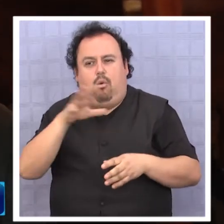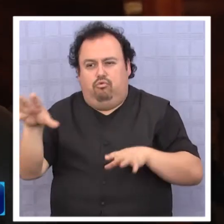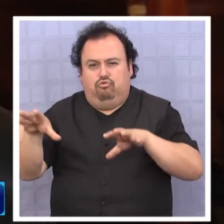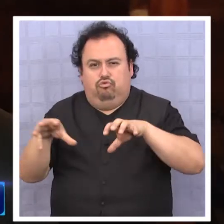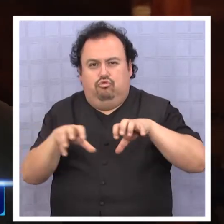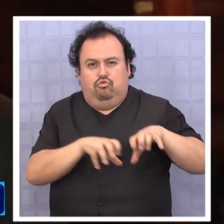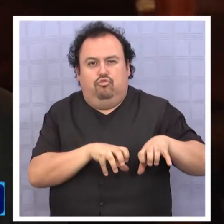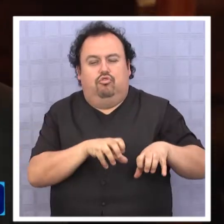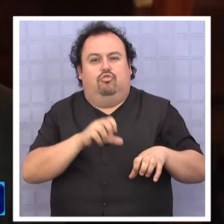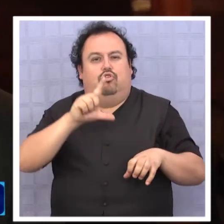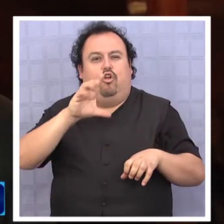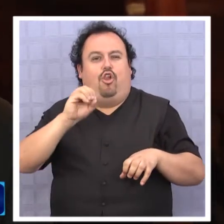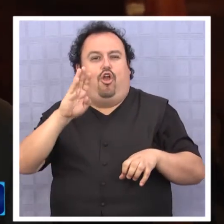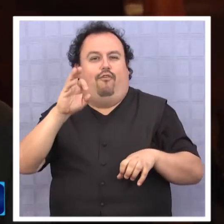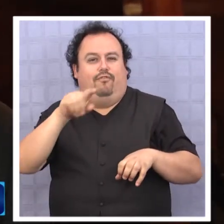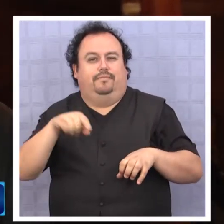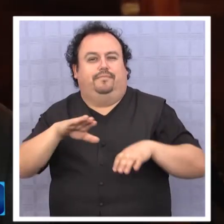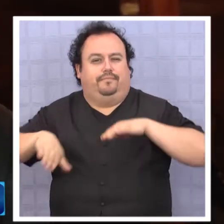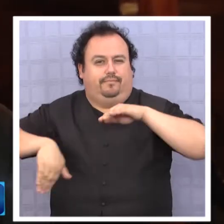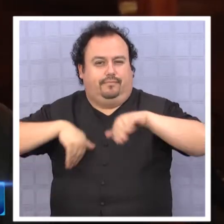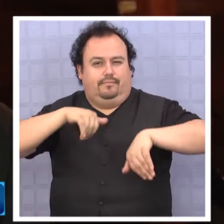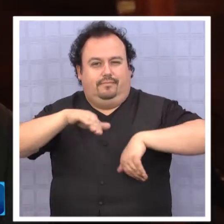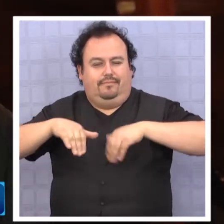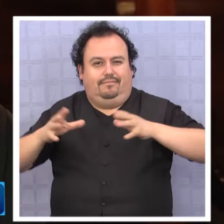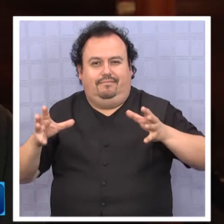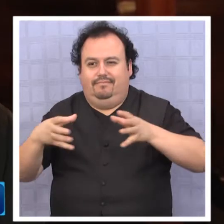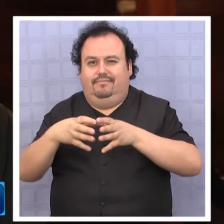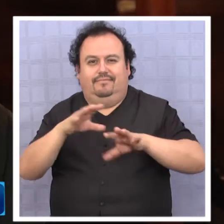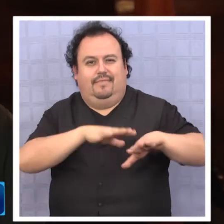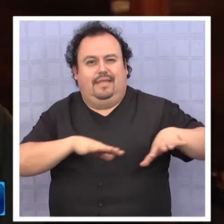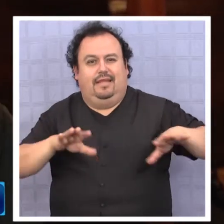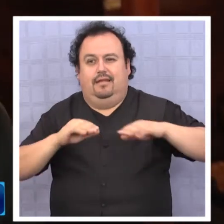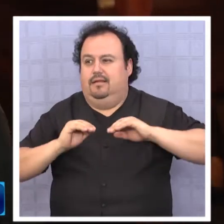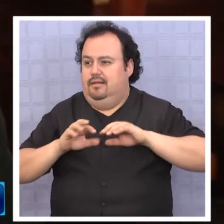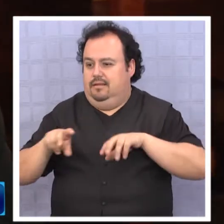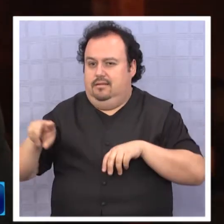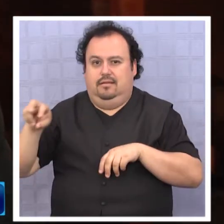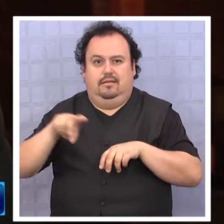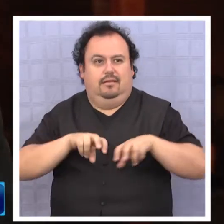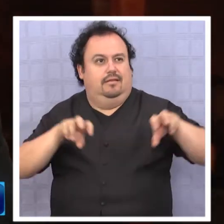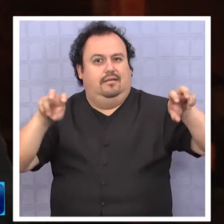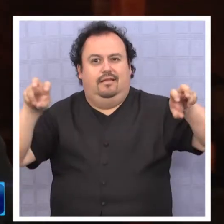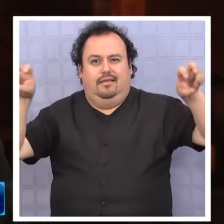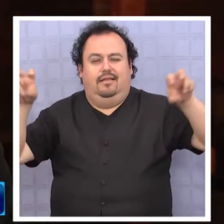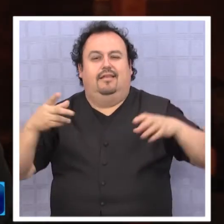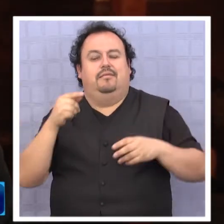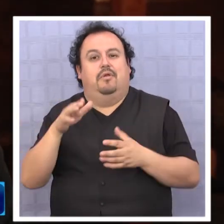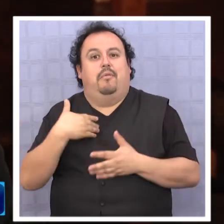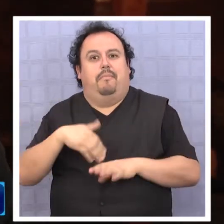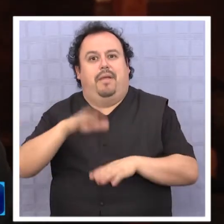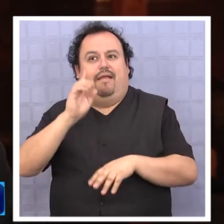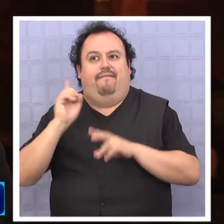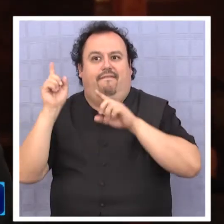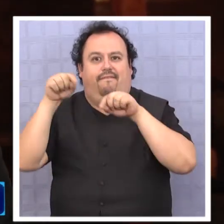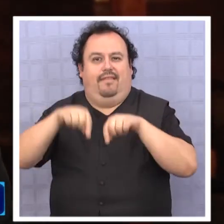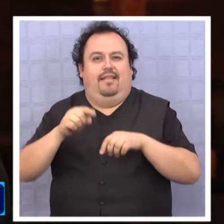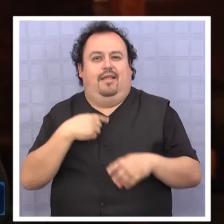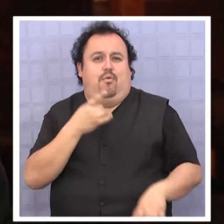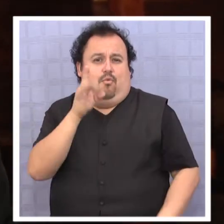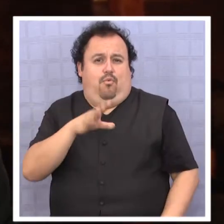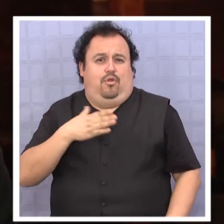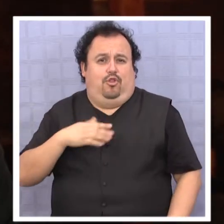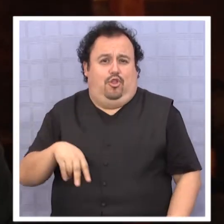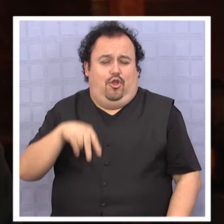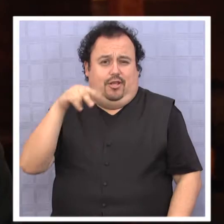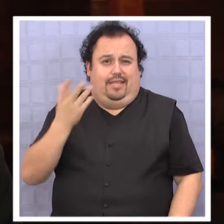mar, para hacer los lobos de las piscinas, una remodelación de la gradería y en definitiva el poder tener un atractivo turístico como este, que es único en la zona